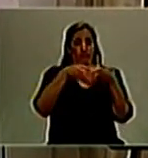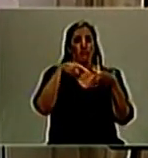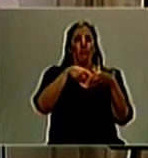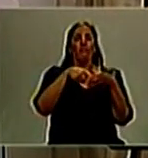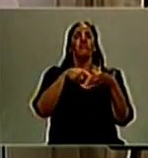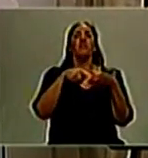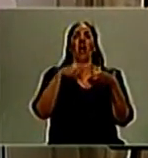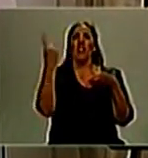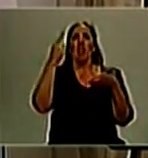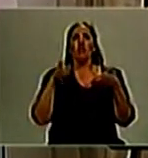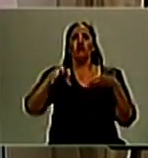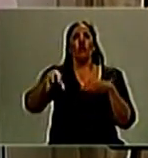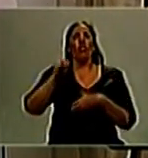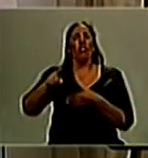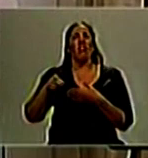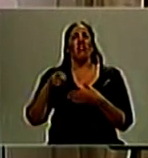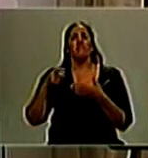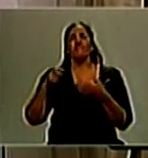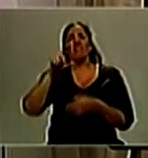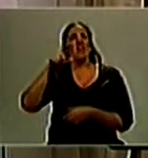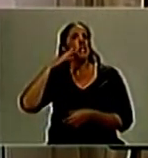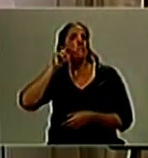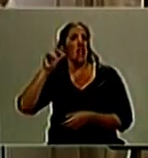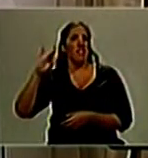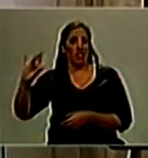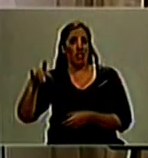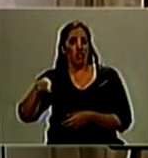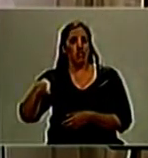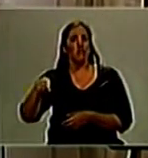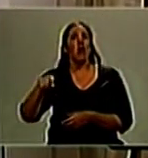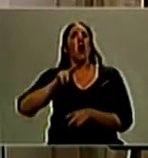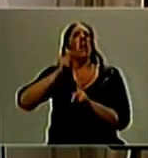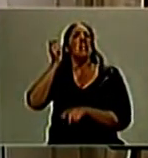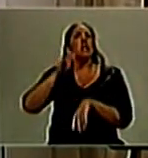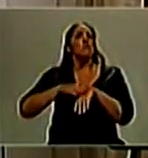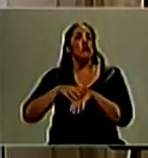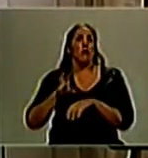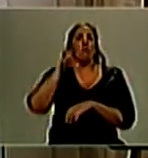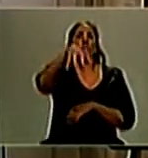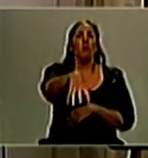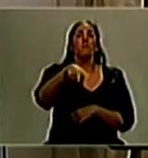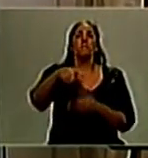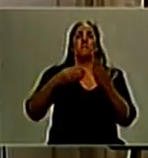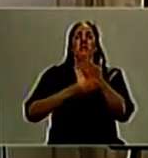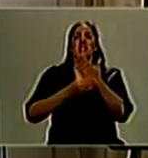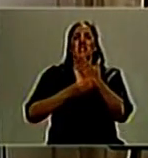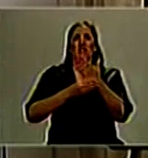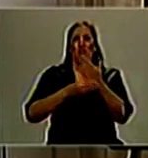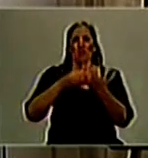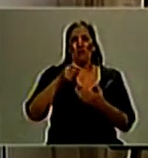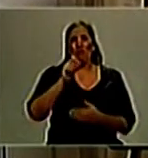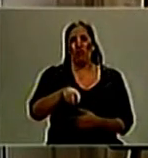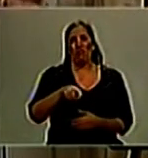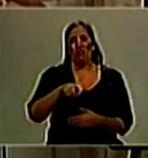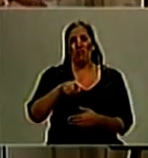que depende en estos momentos del Ministerio de Seguridad, ya que tendrá como función la producción de inteligencia criminal y por lo tanto no tiene